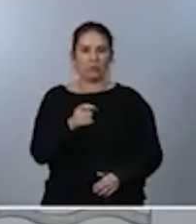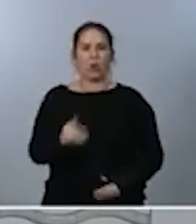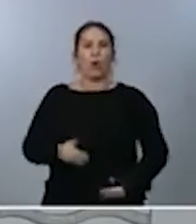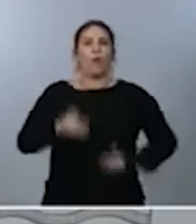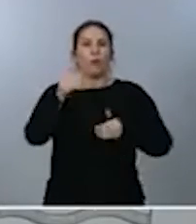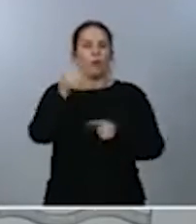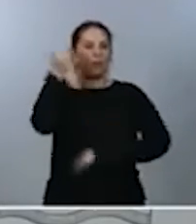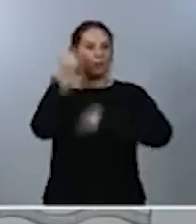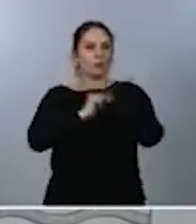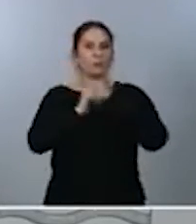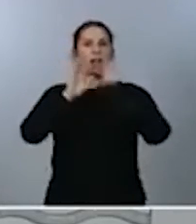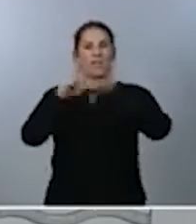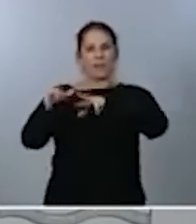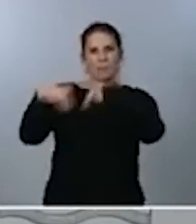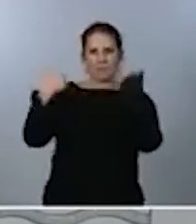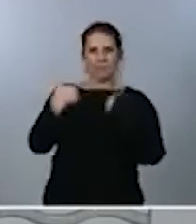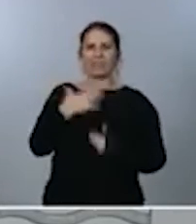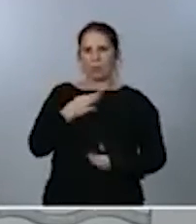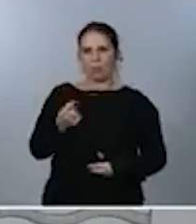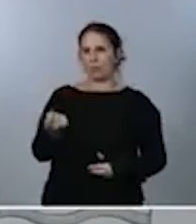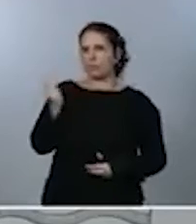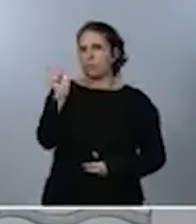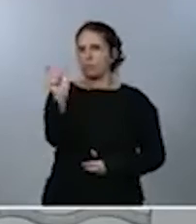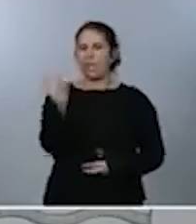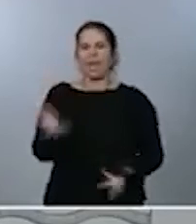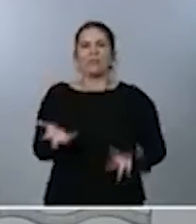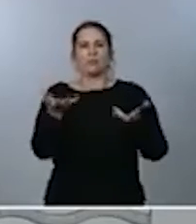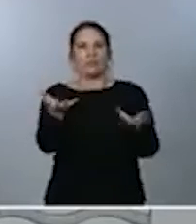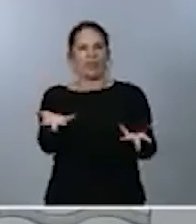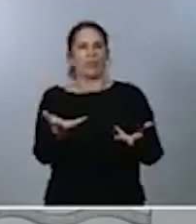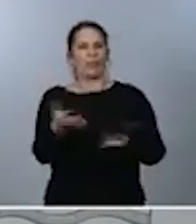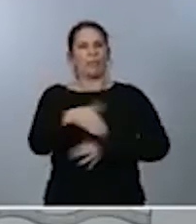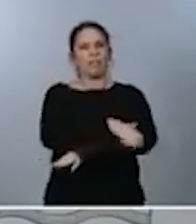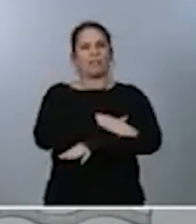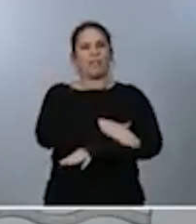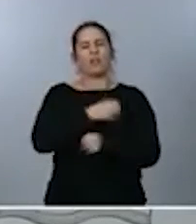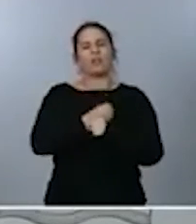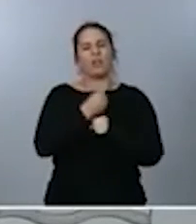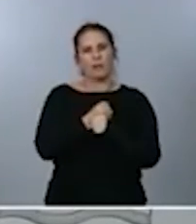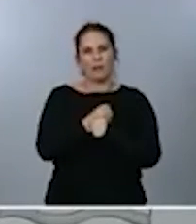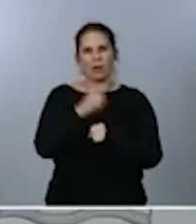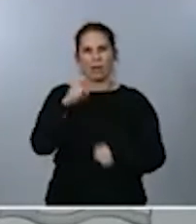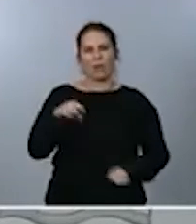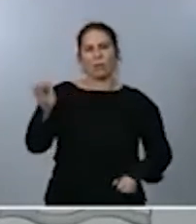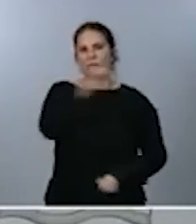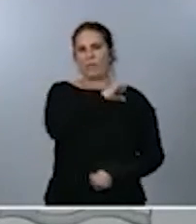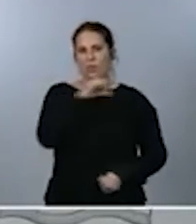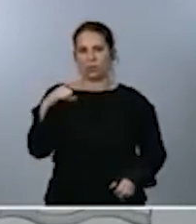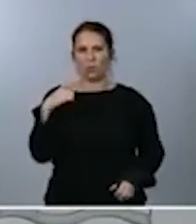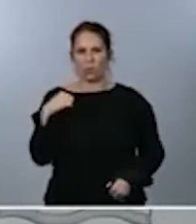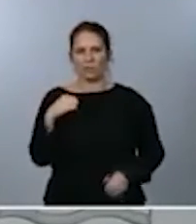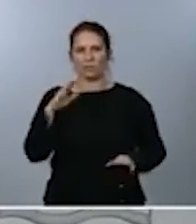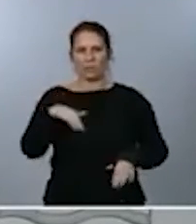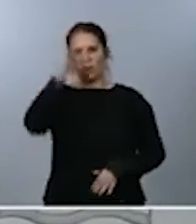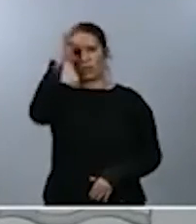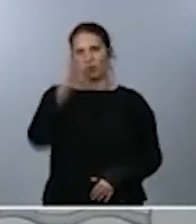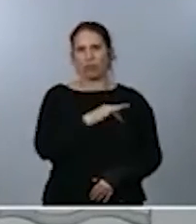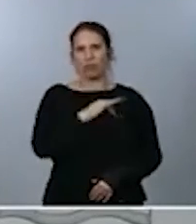partidas se puedan poner a disposición del Ministerio de Trabajo y de Comunidades Autónomas, un total de 5